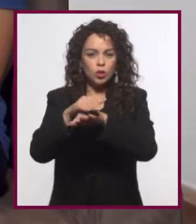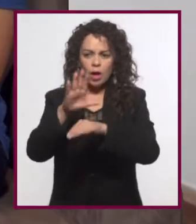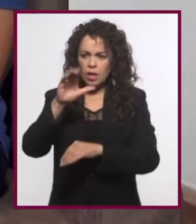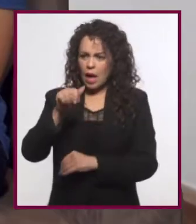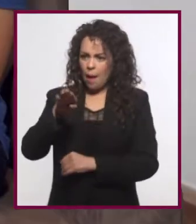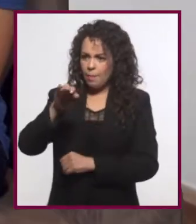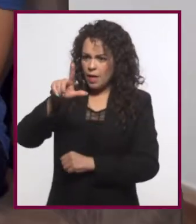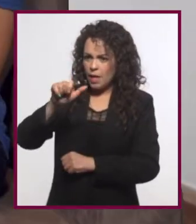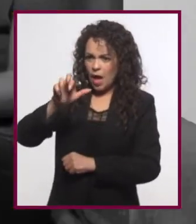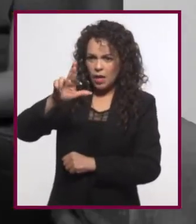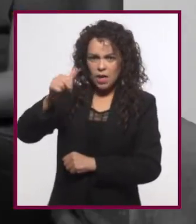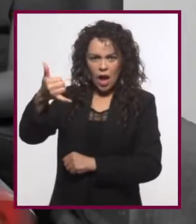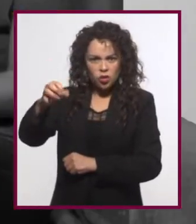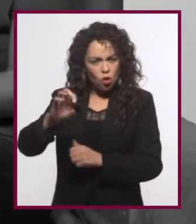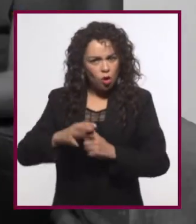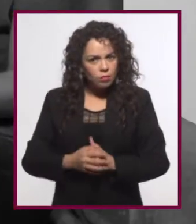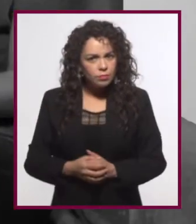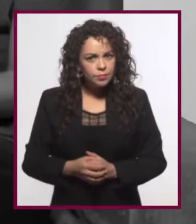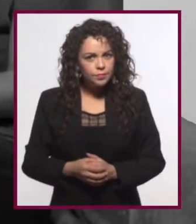¿Camila Rayo?